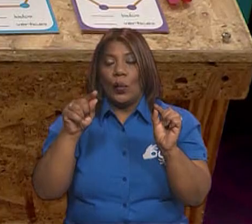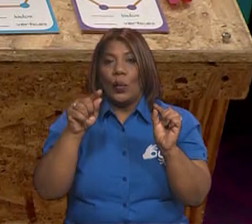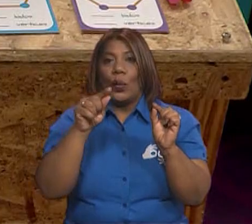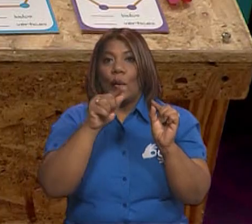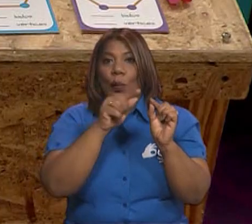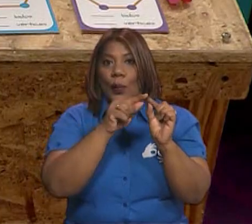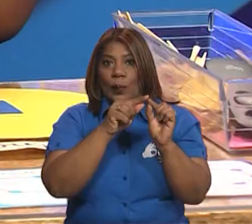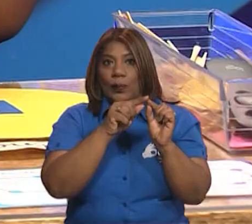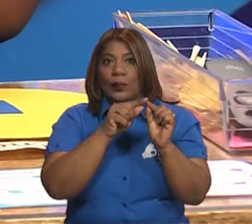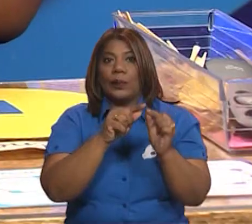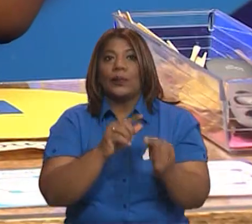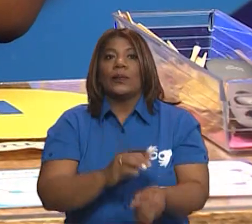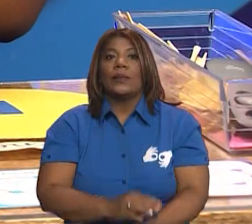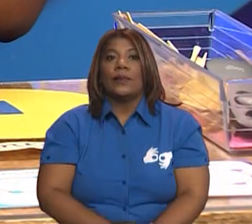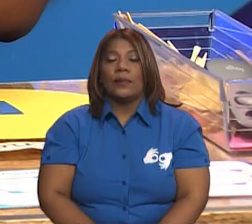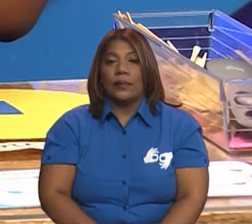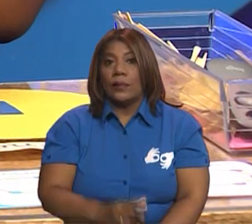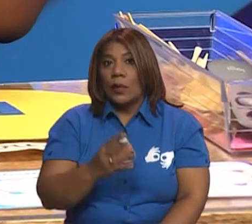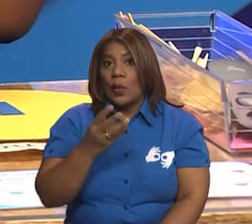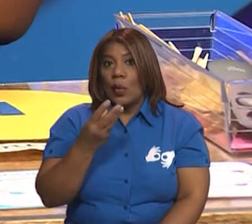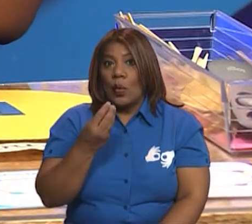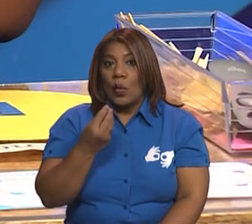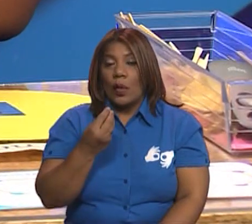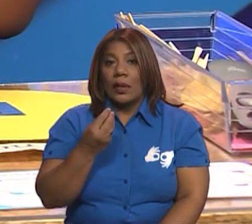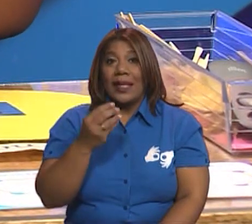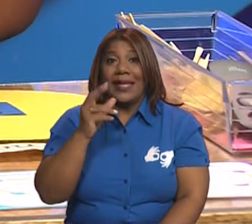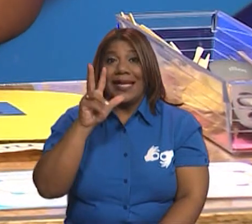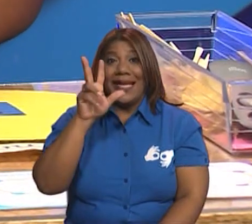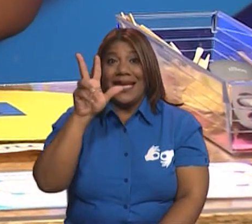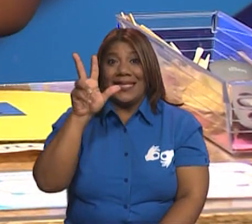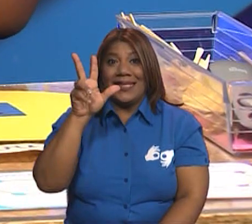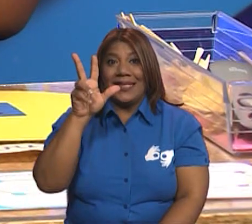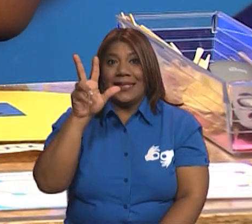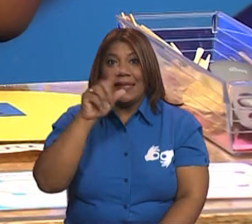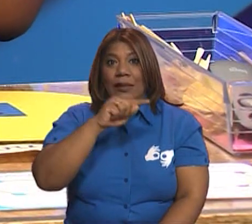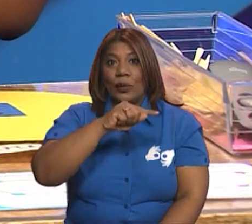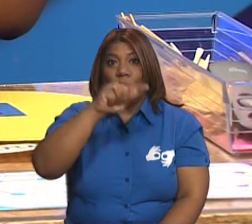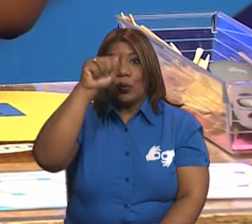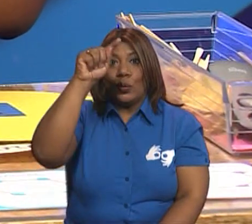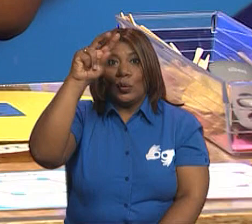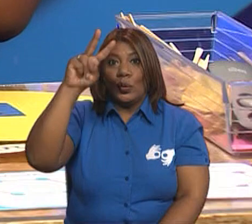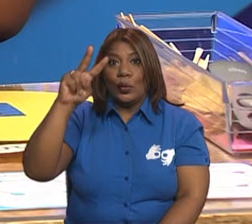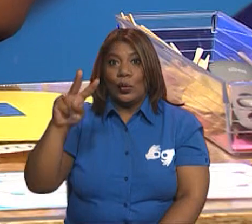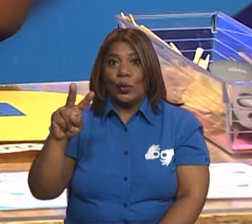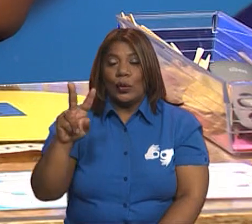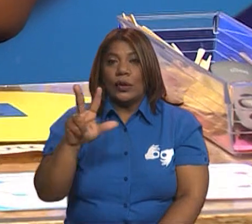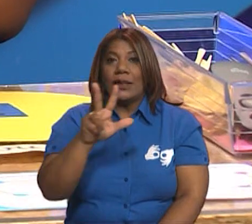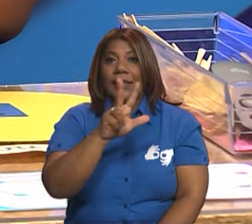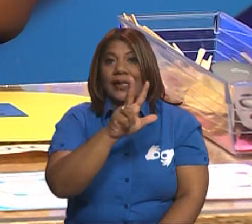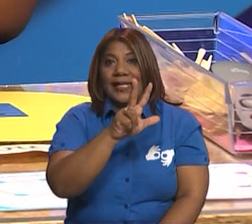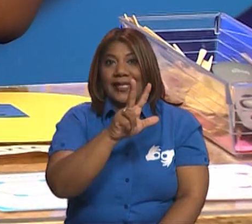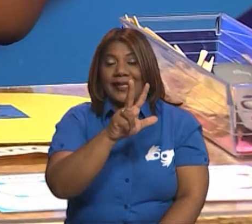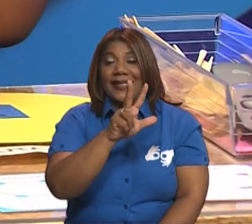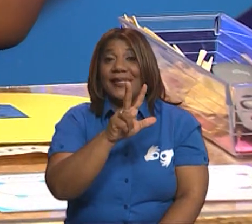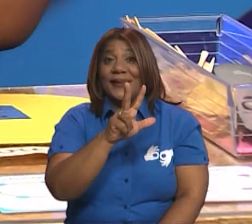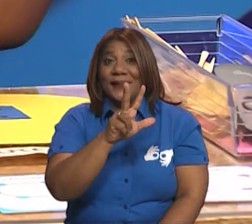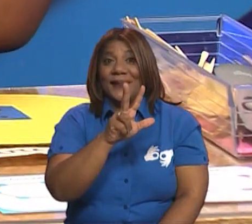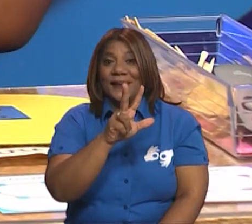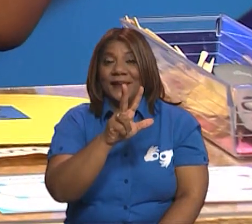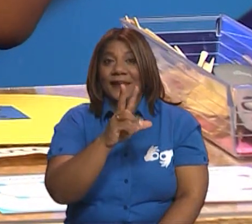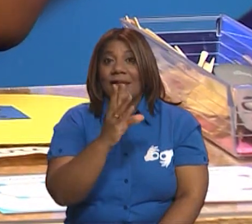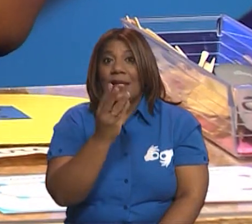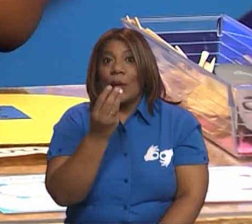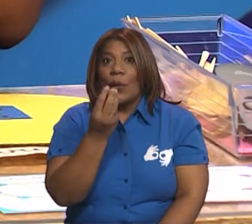triángulo. ¿Cuántos lados tiene el triángulo? 1, 2 y 3. Muy bien. ¿Y